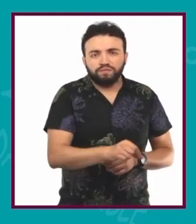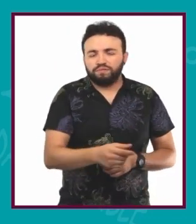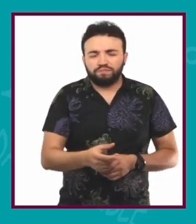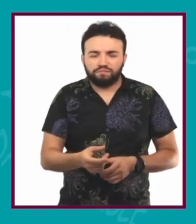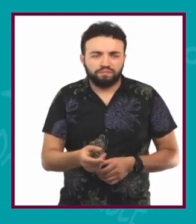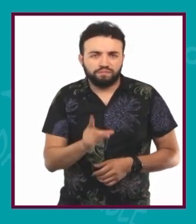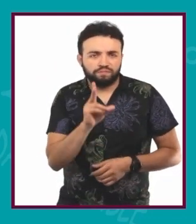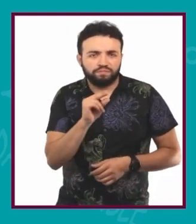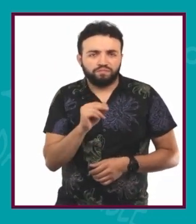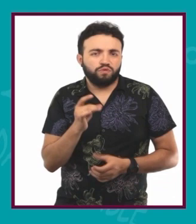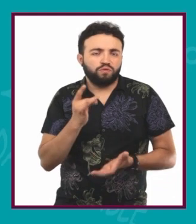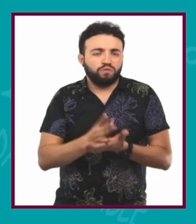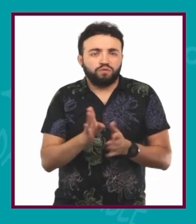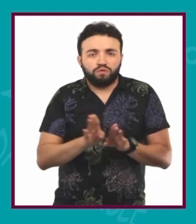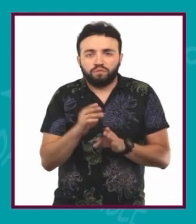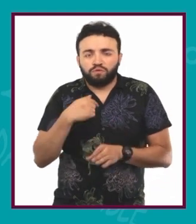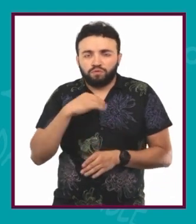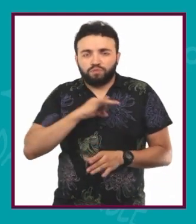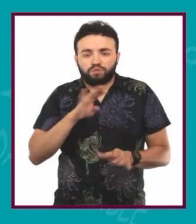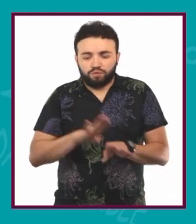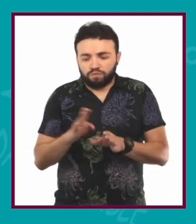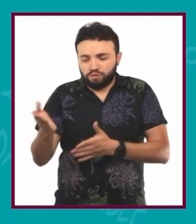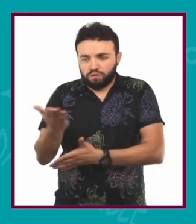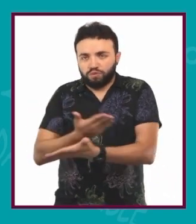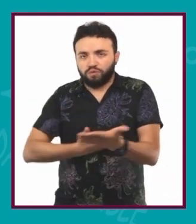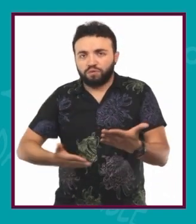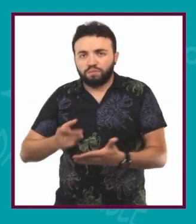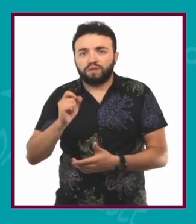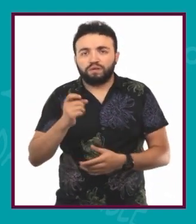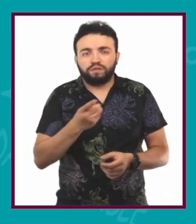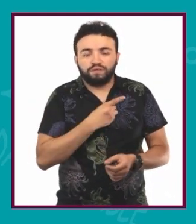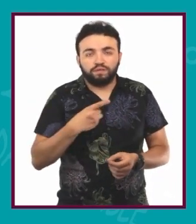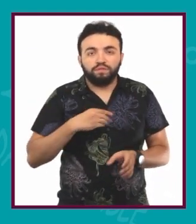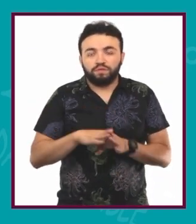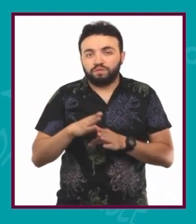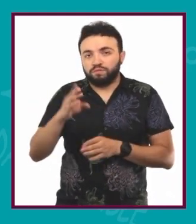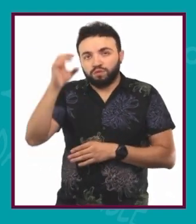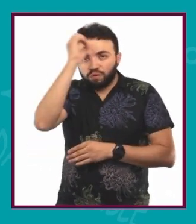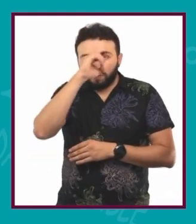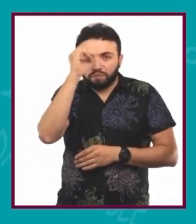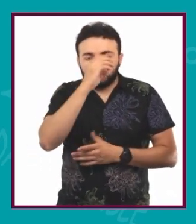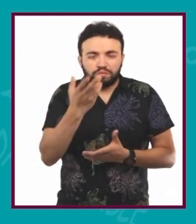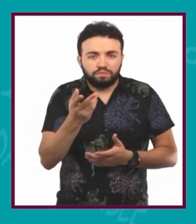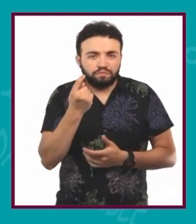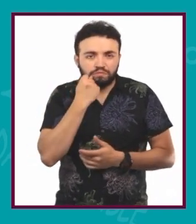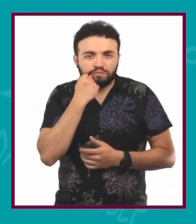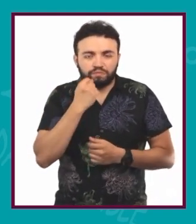vista. Simplemente como algo que podemos compartir al momento de que tengamos que intercambiar opiniones.